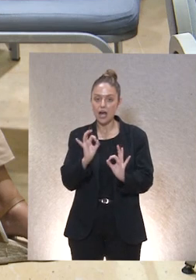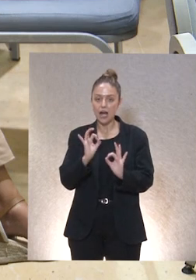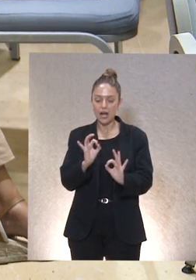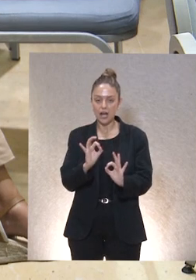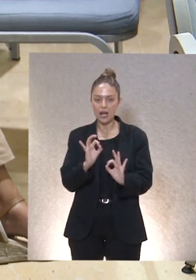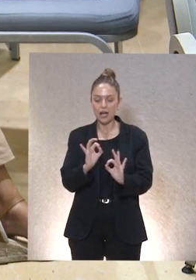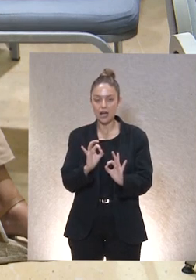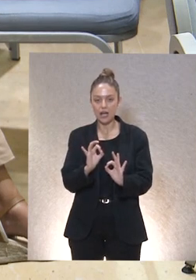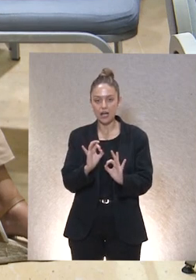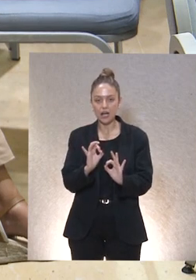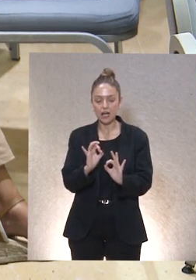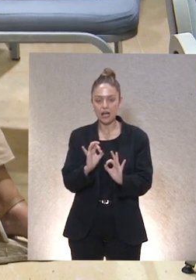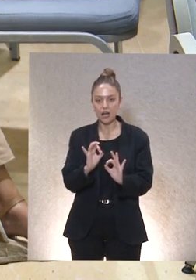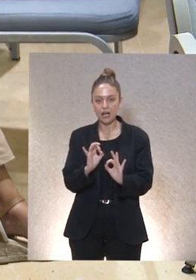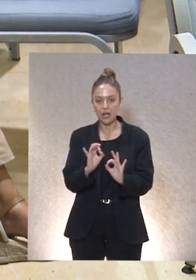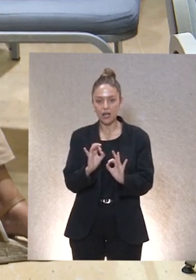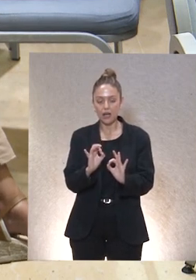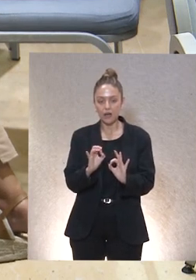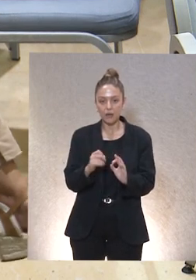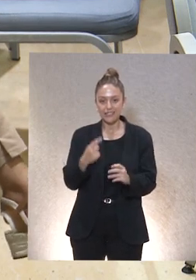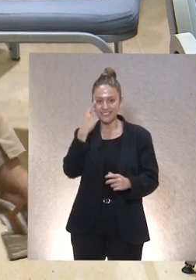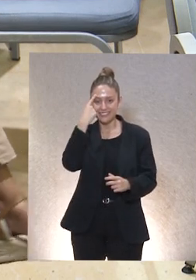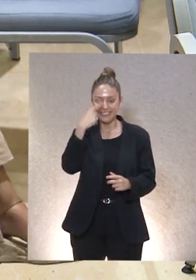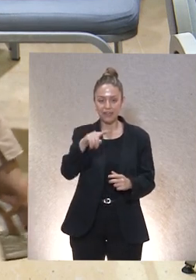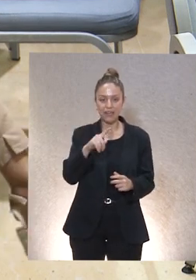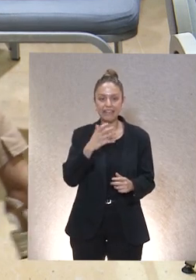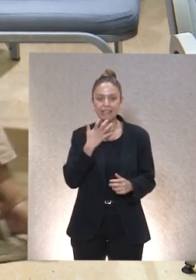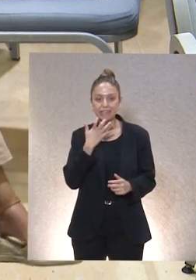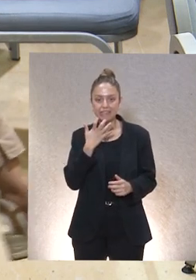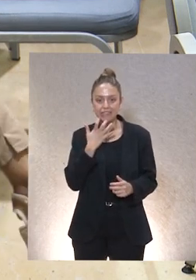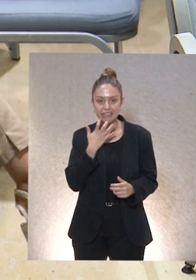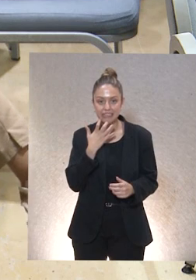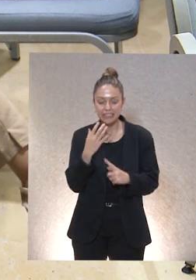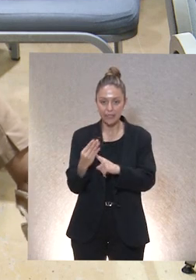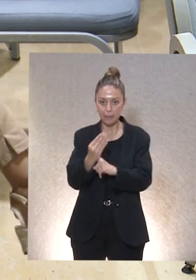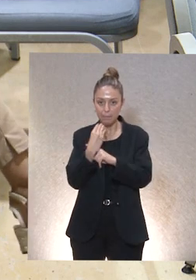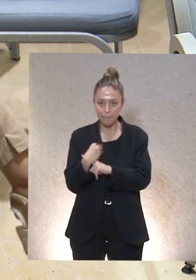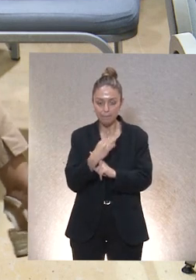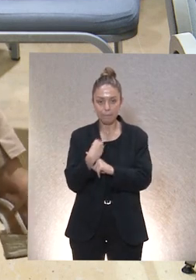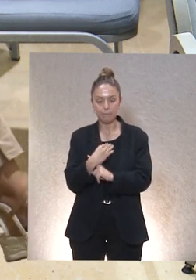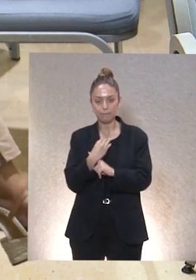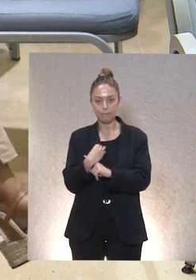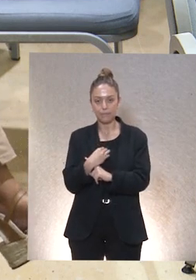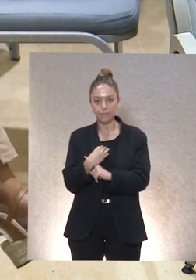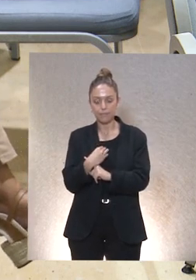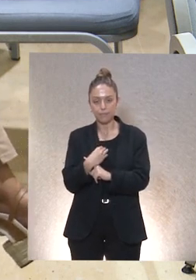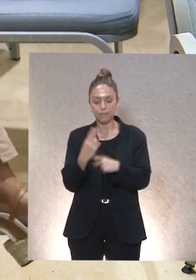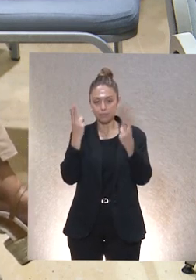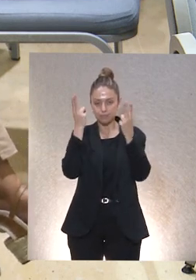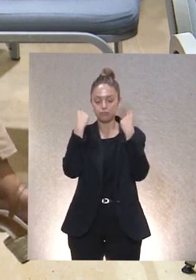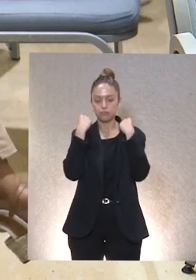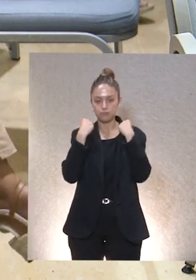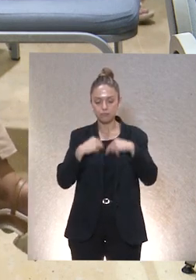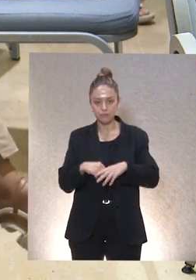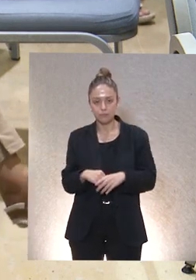para vislumbrar esos amagos de sometimiento porque eso le puede pasar a